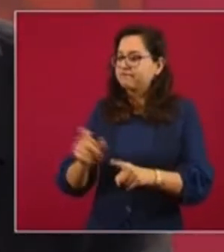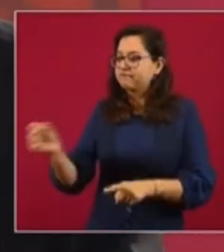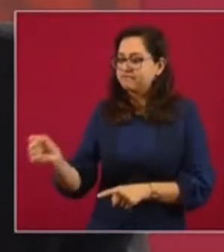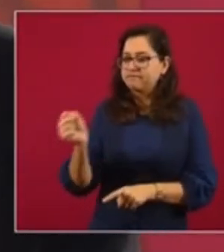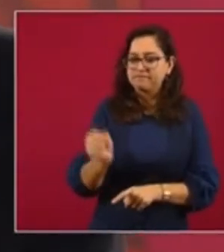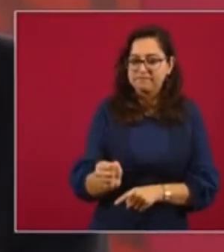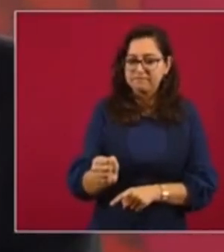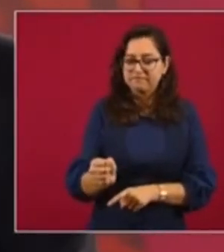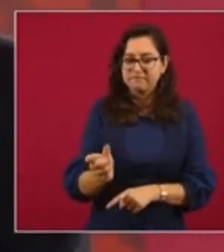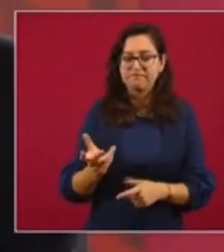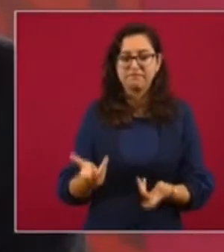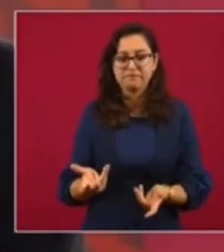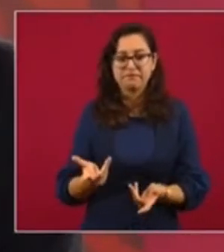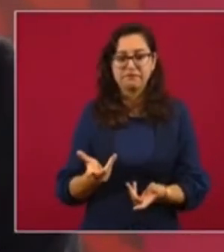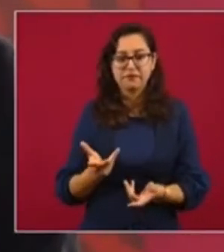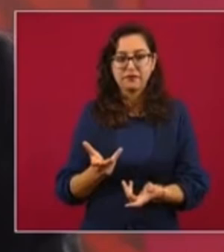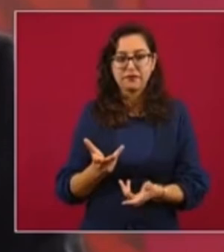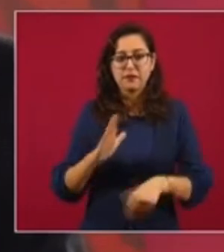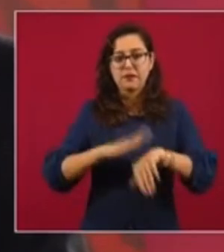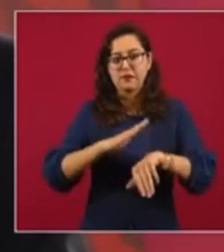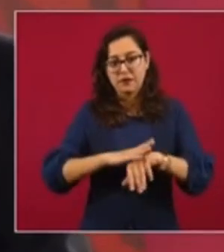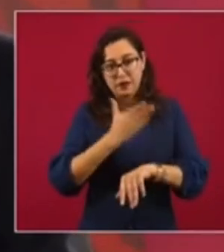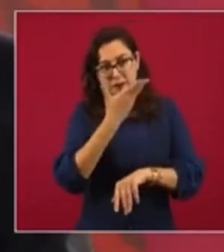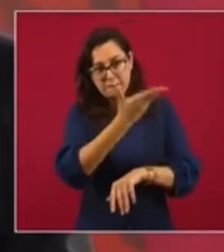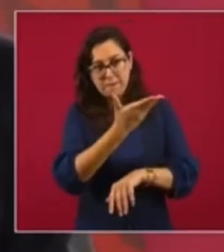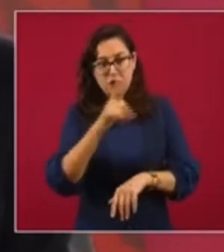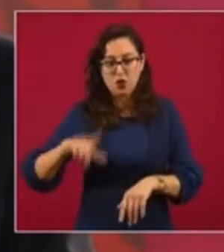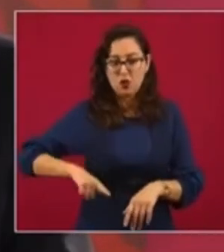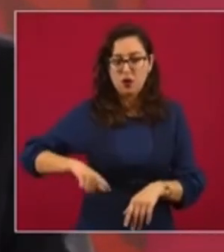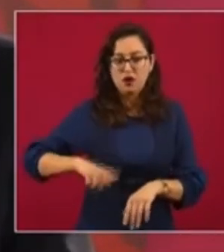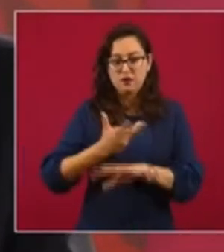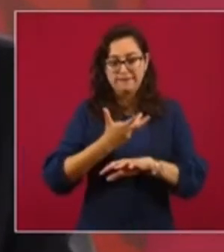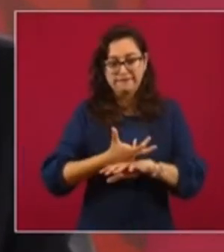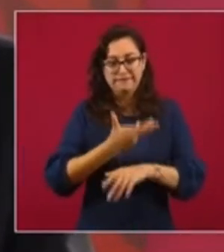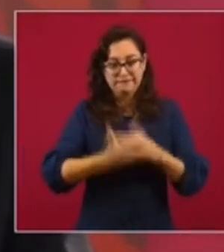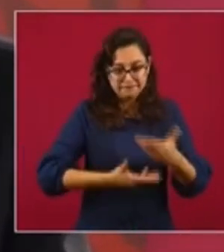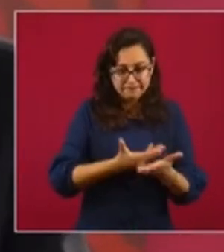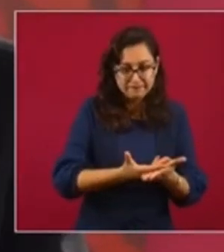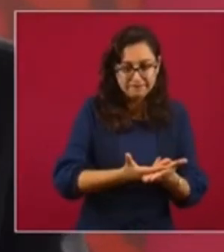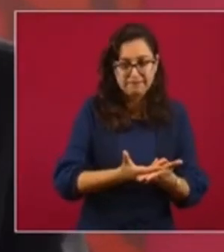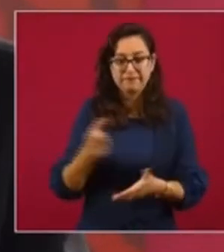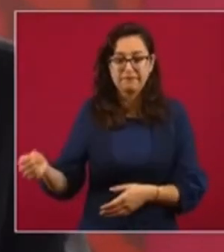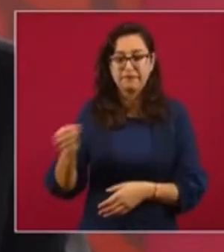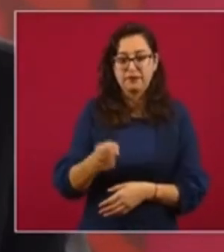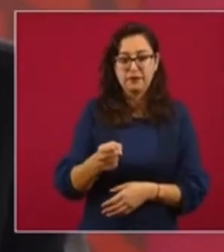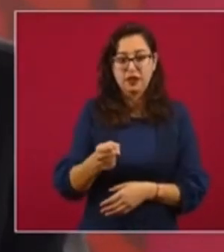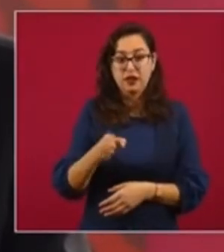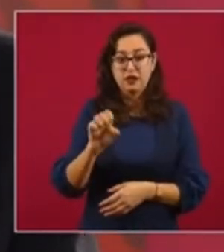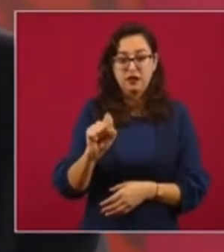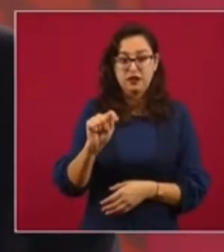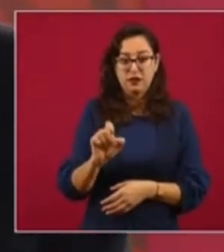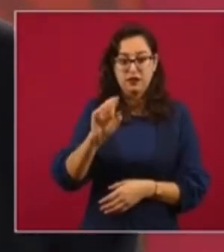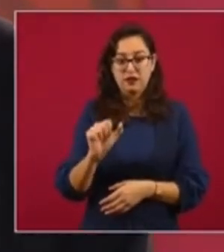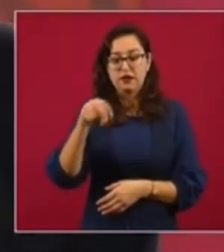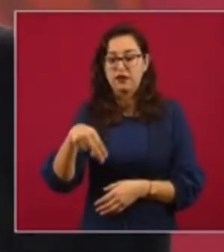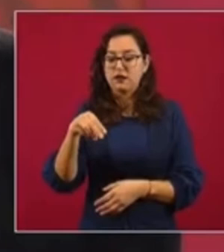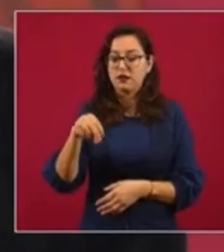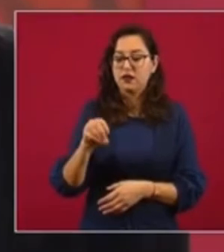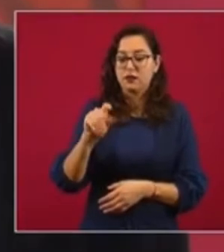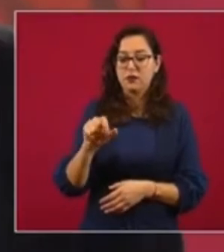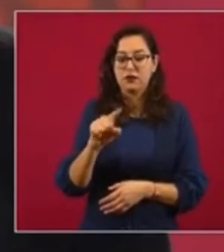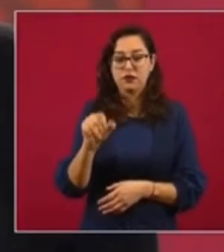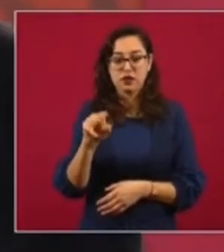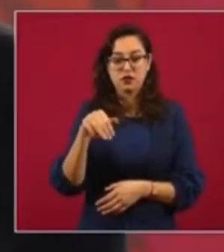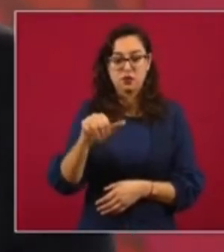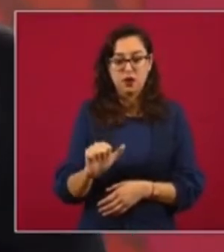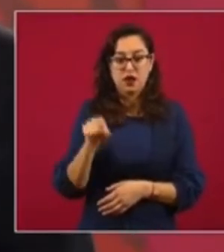que se solicite el beneplácito al gobierno de Estados Unidos, he decidido nombrar a Esteban Moctezuma Barragán. Él va a ser